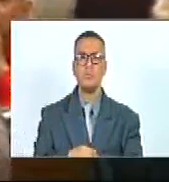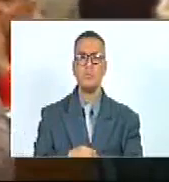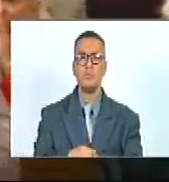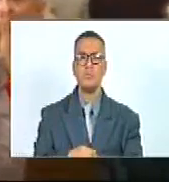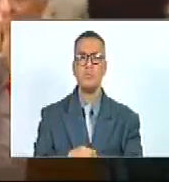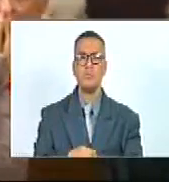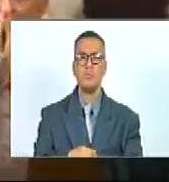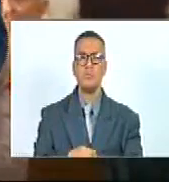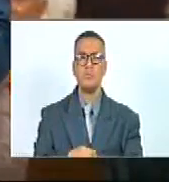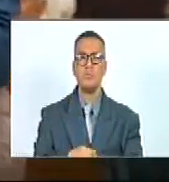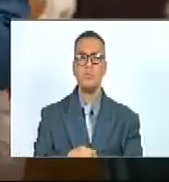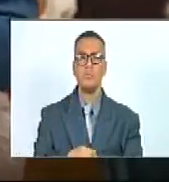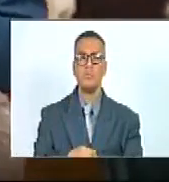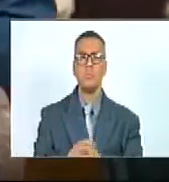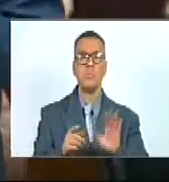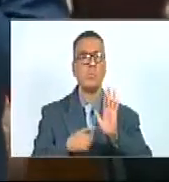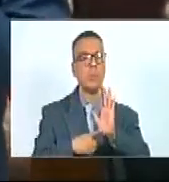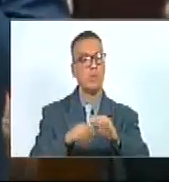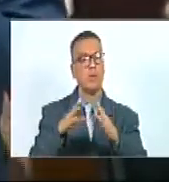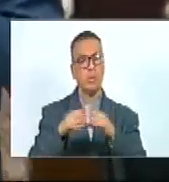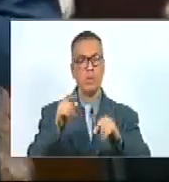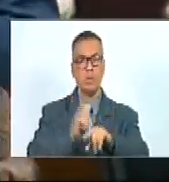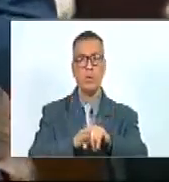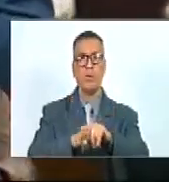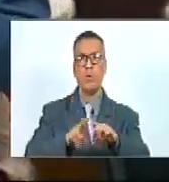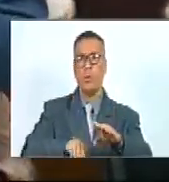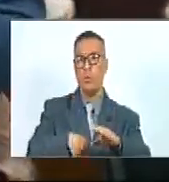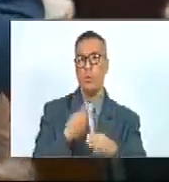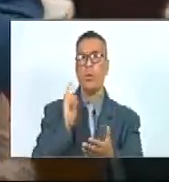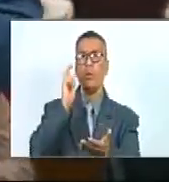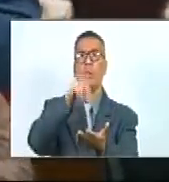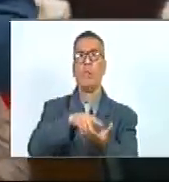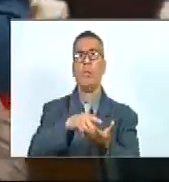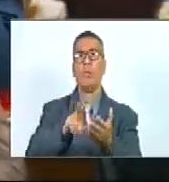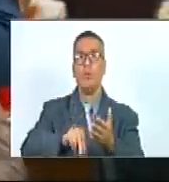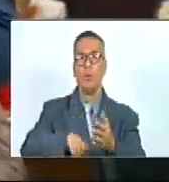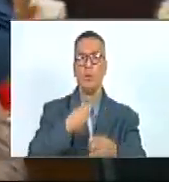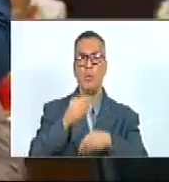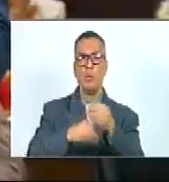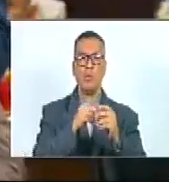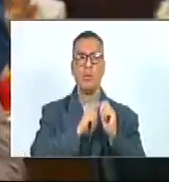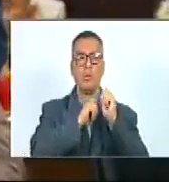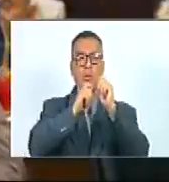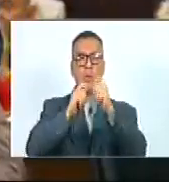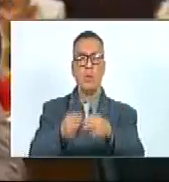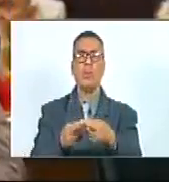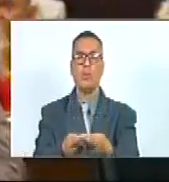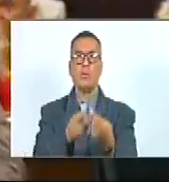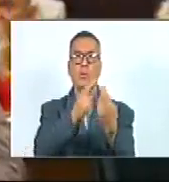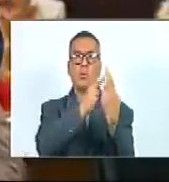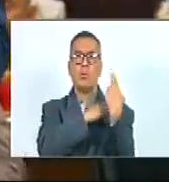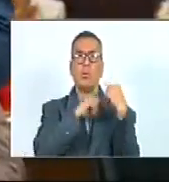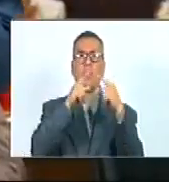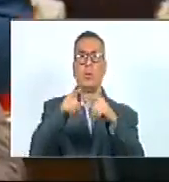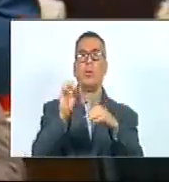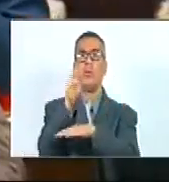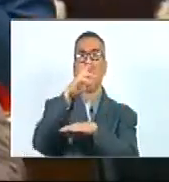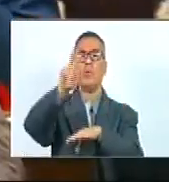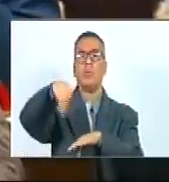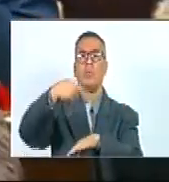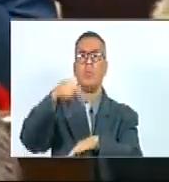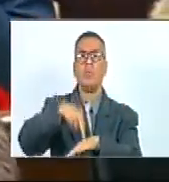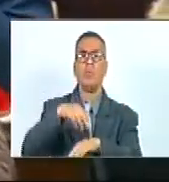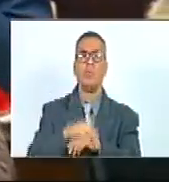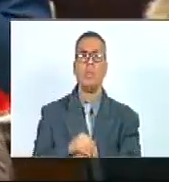la situación de no poder asistir fuimos designados en representación de esta asamblea de nacional